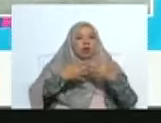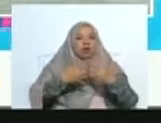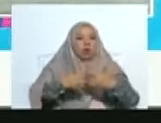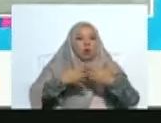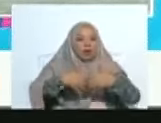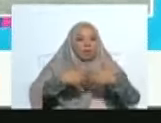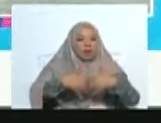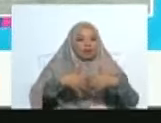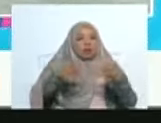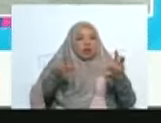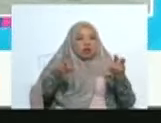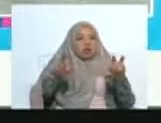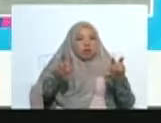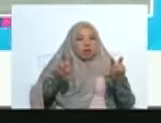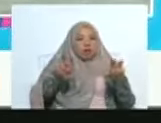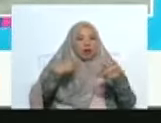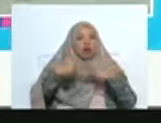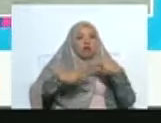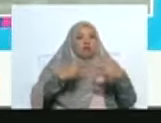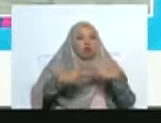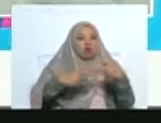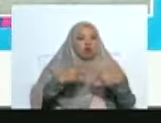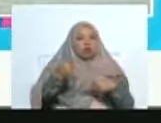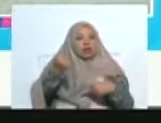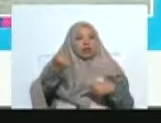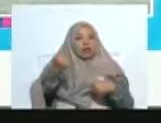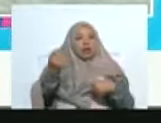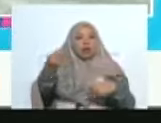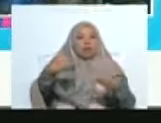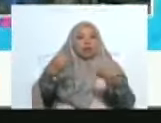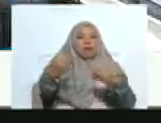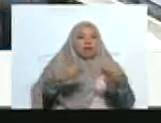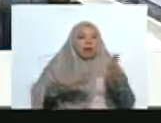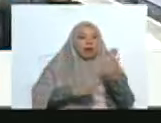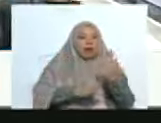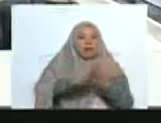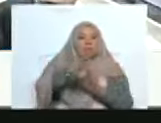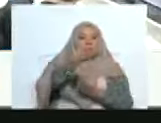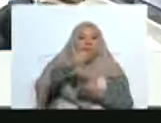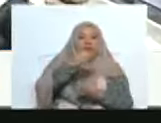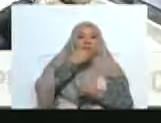licencia, la economía sigue creciendo a conciencia.